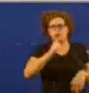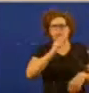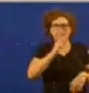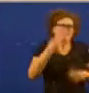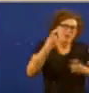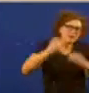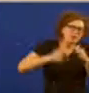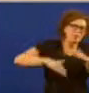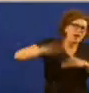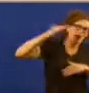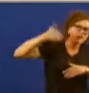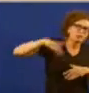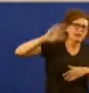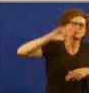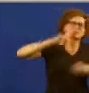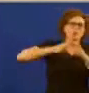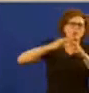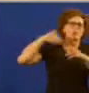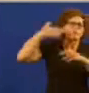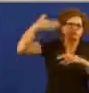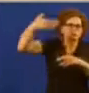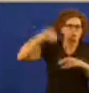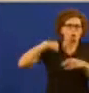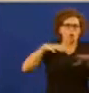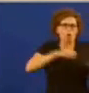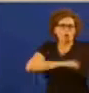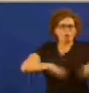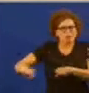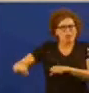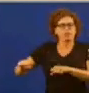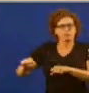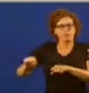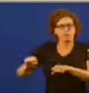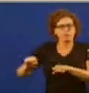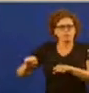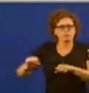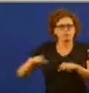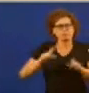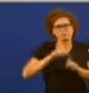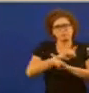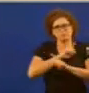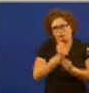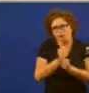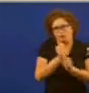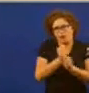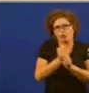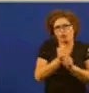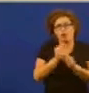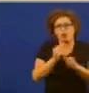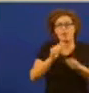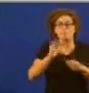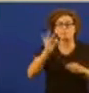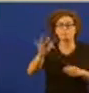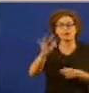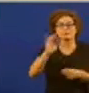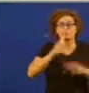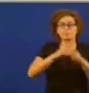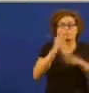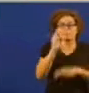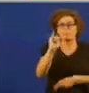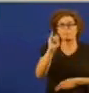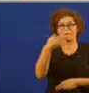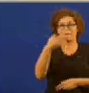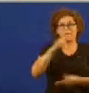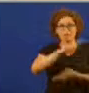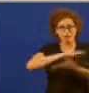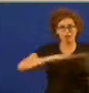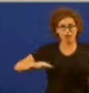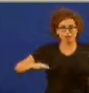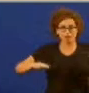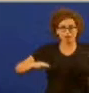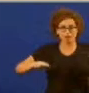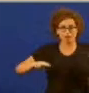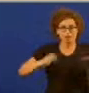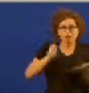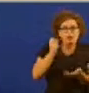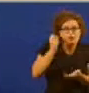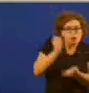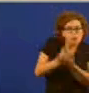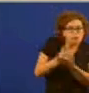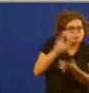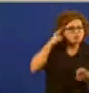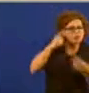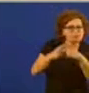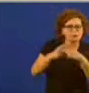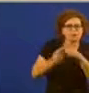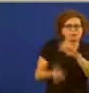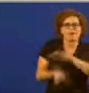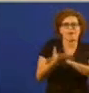ainda en niveis de ocupación para aumentar para peso da industria na composición do PIB en Galicia hai que apostar por xerar